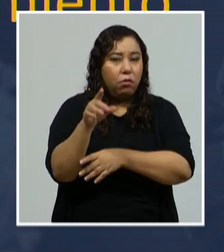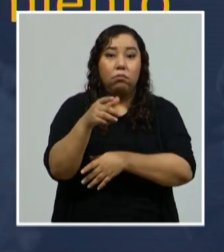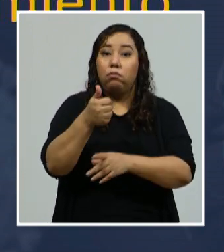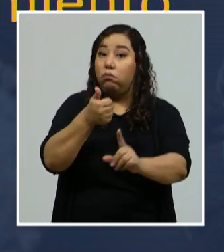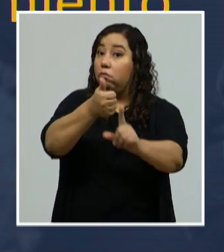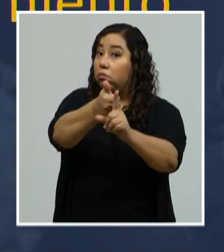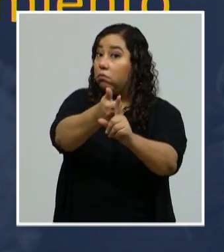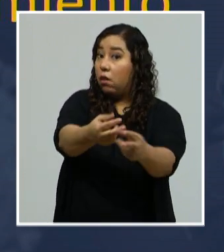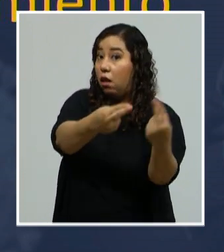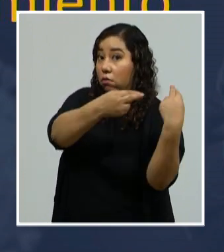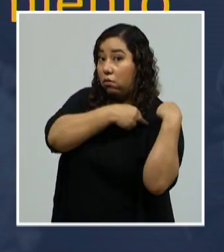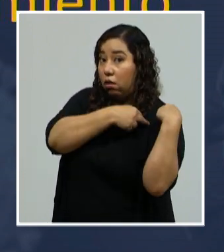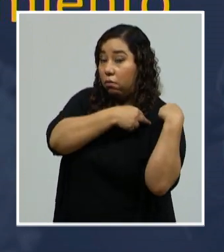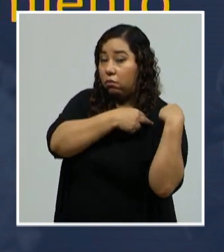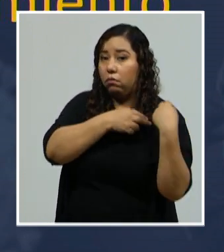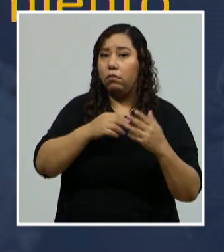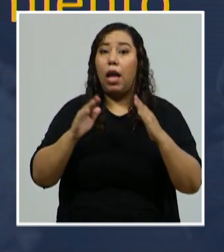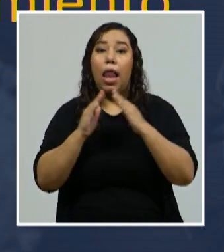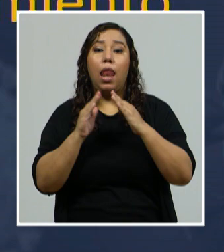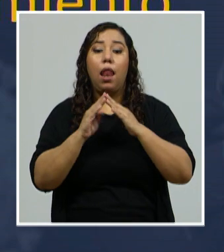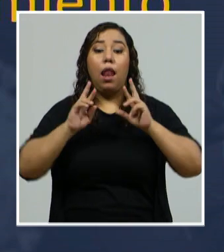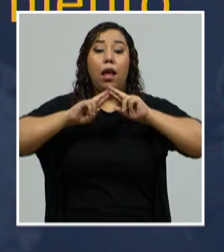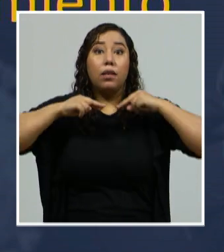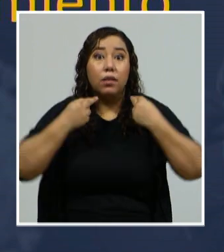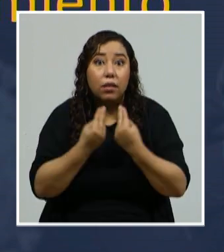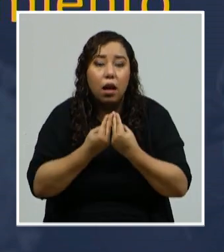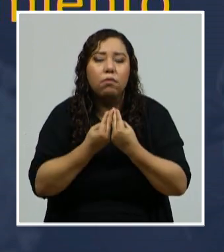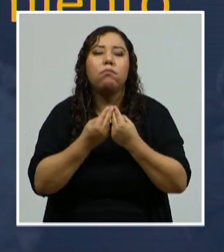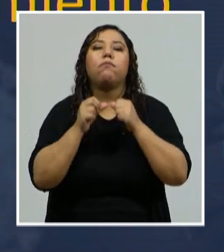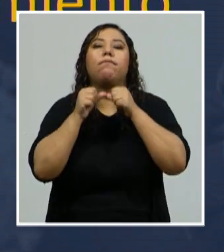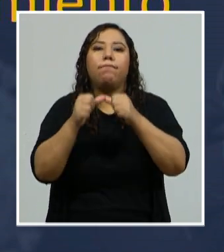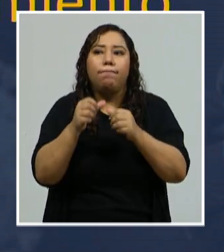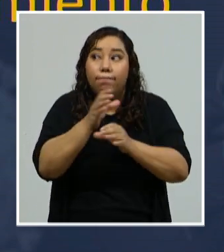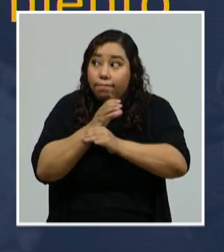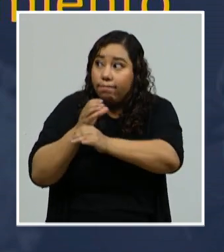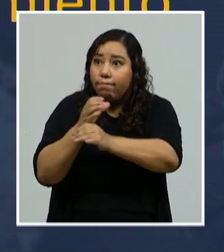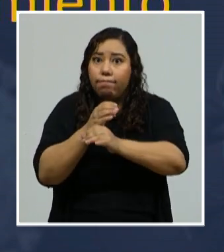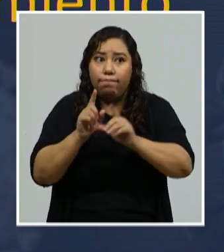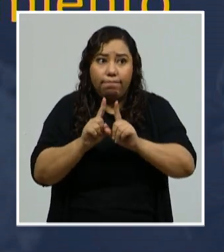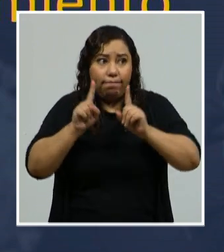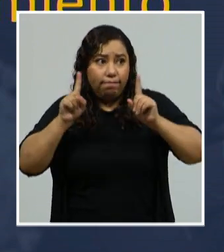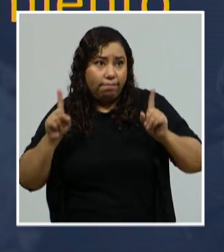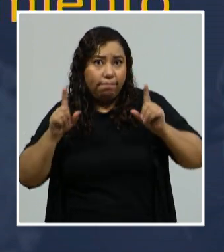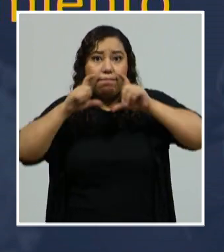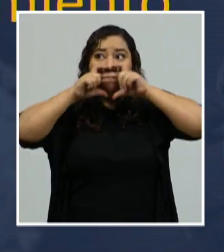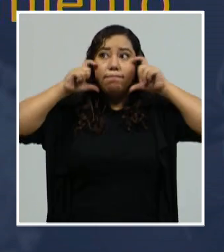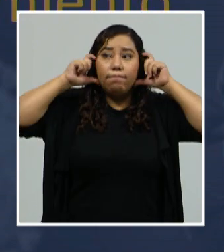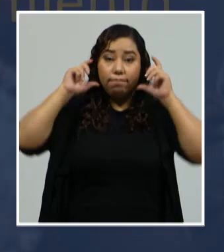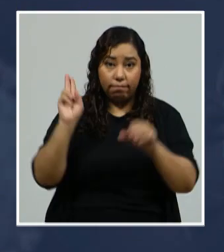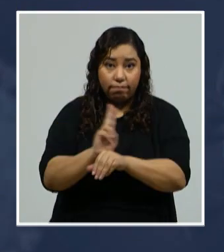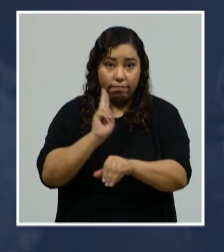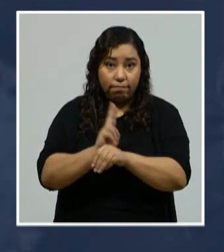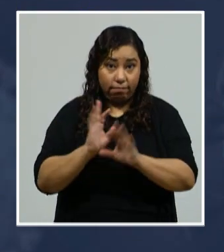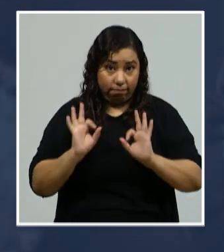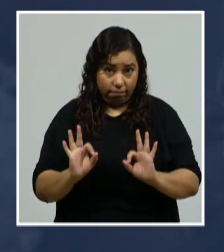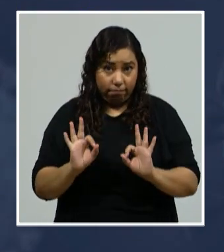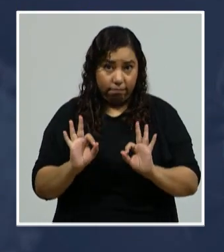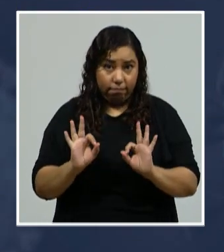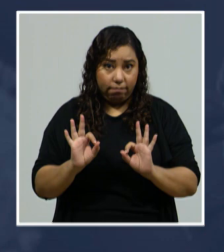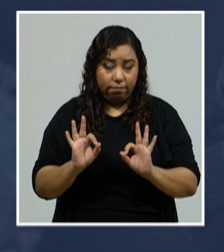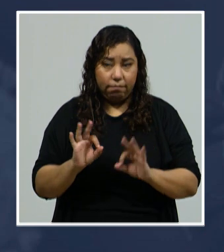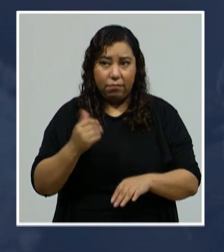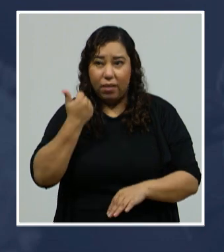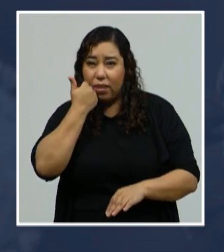Si vamos a tener una reunión, mantengamos el distanciamiento físico y usemos siempre la mascarilla. Eso para evitar el